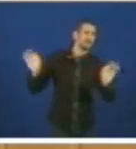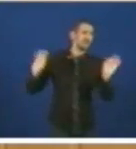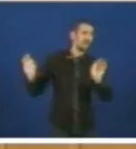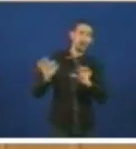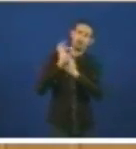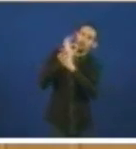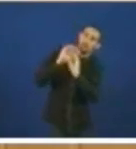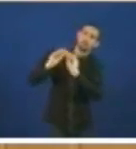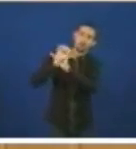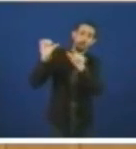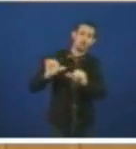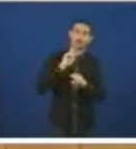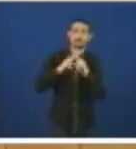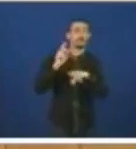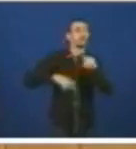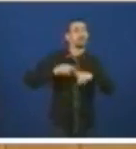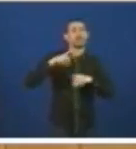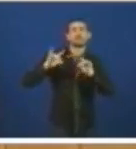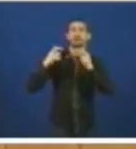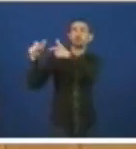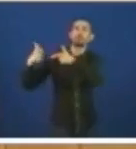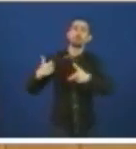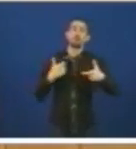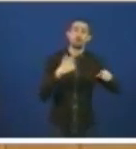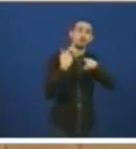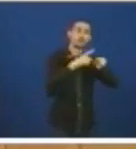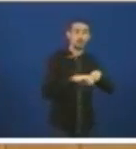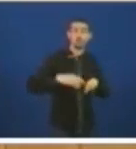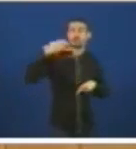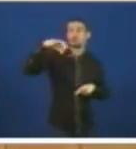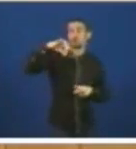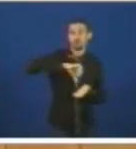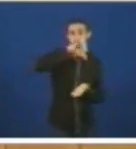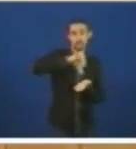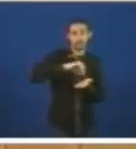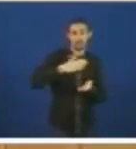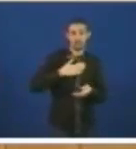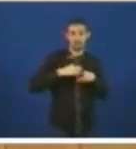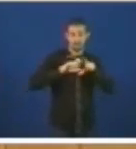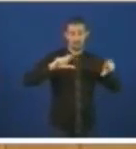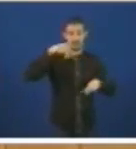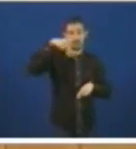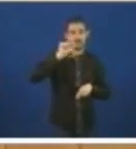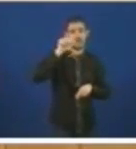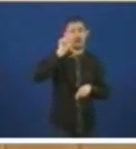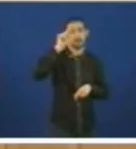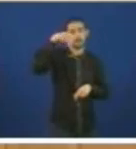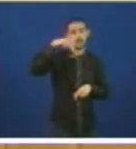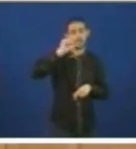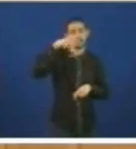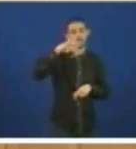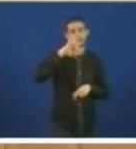sensibilidades territoriais. O que quero trasladar que o único centro de Navantia, de todo o Estado que dá